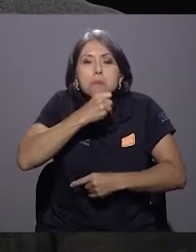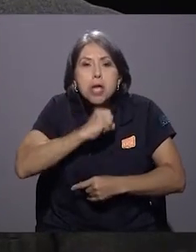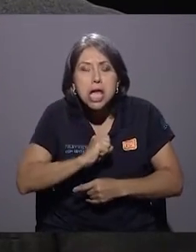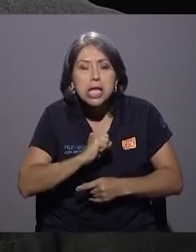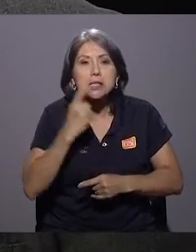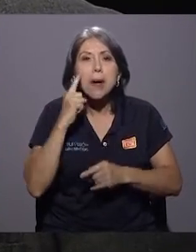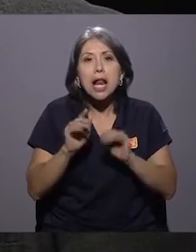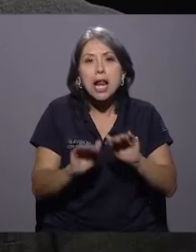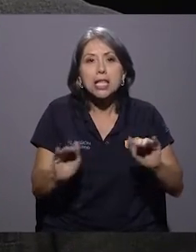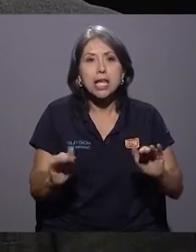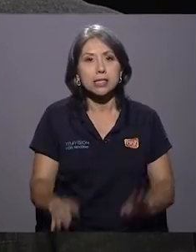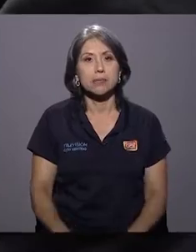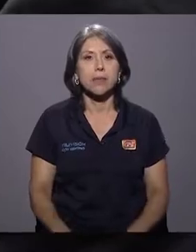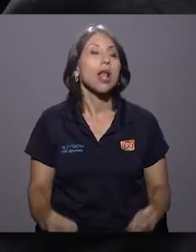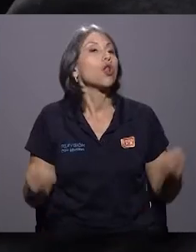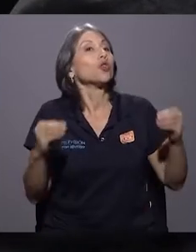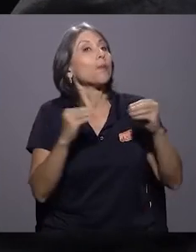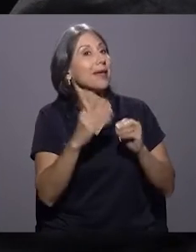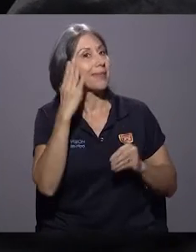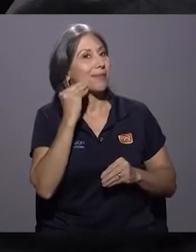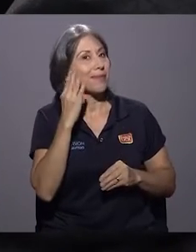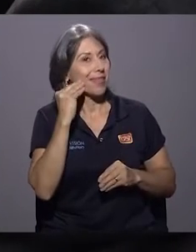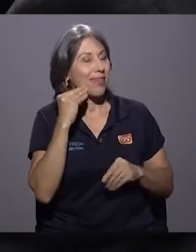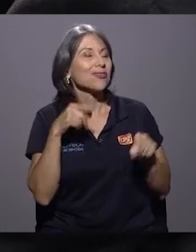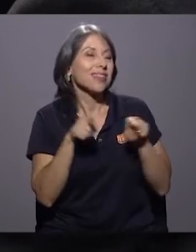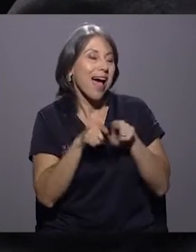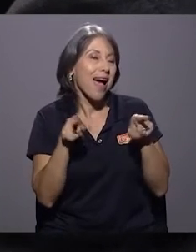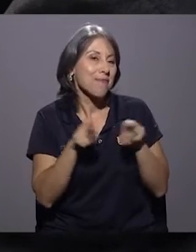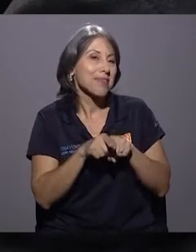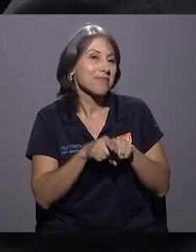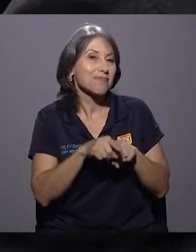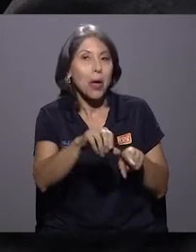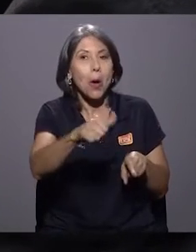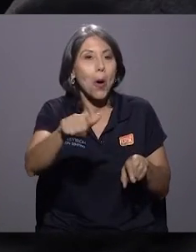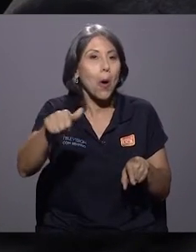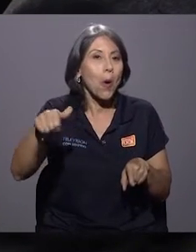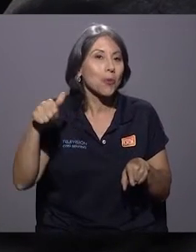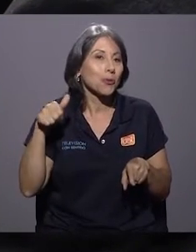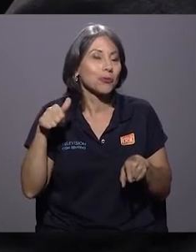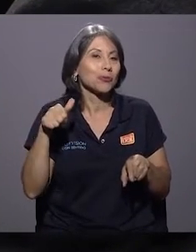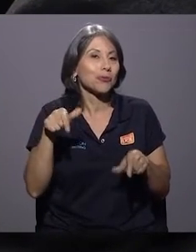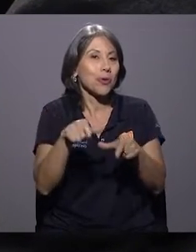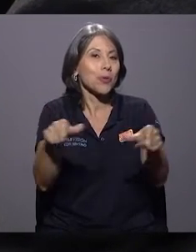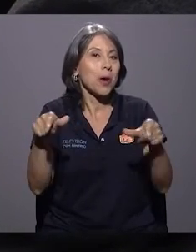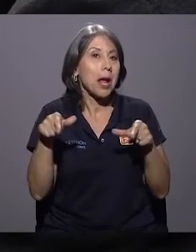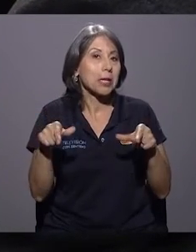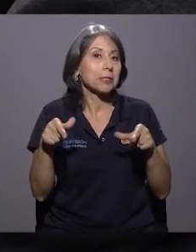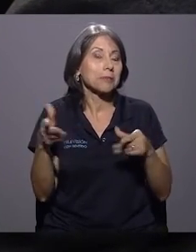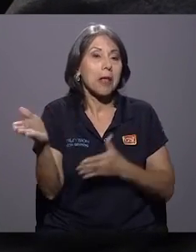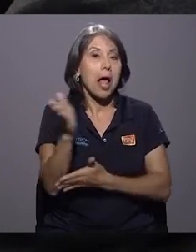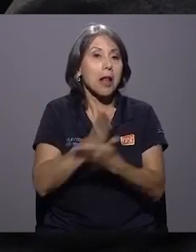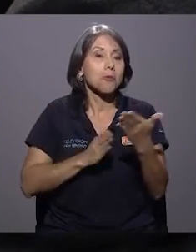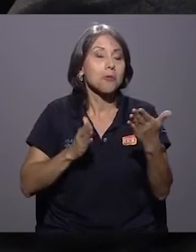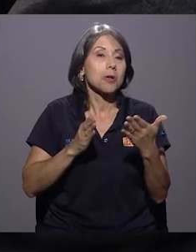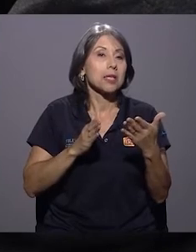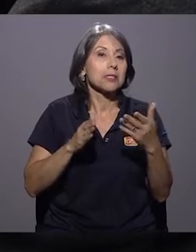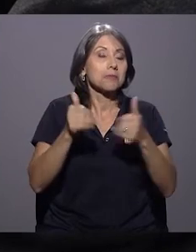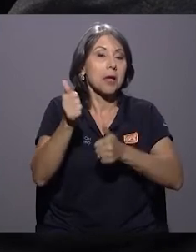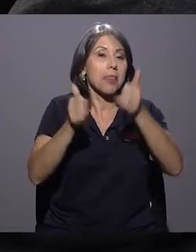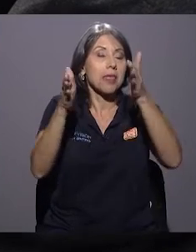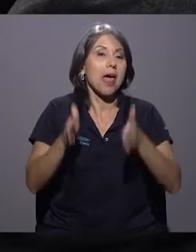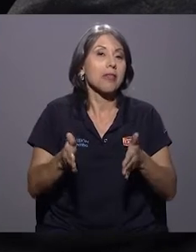niñez. Los más experimentados, porque también hay que reconocer que en el resto de los cantones los encontrábamos discursos muy deficitarios.